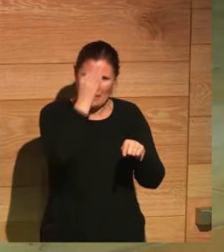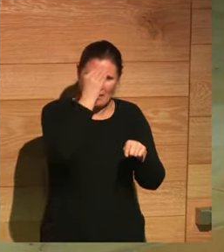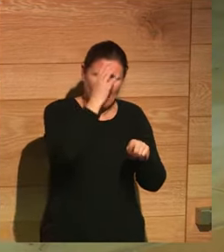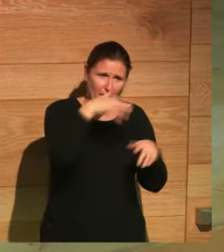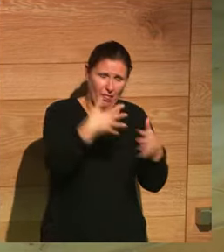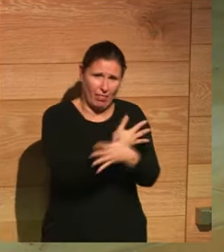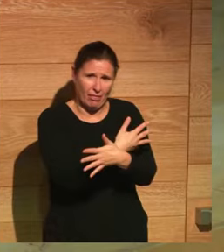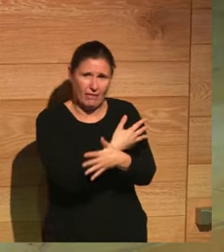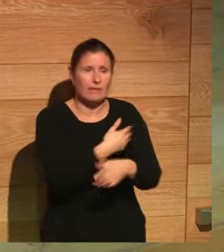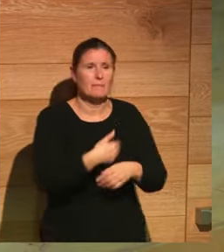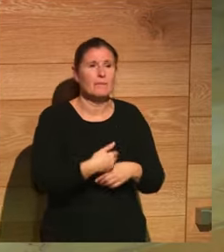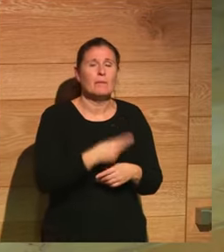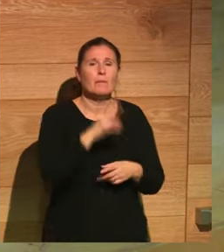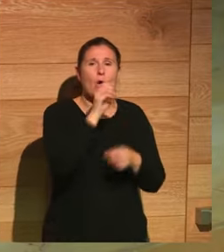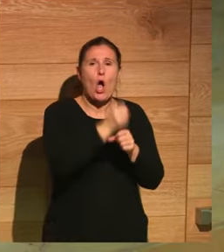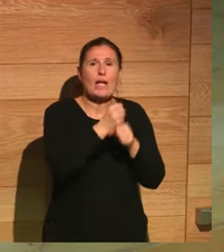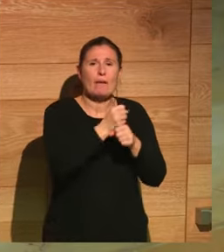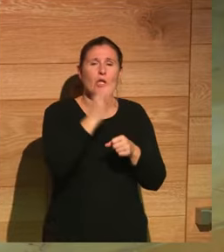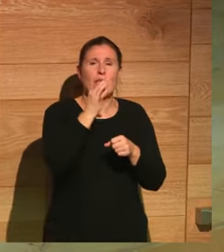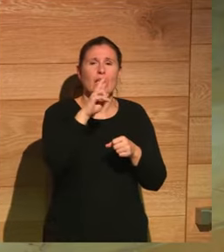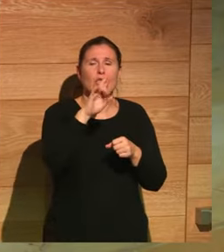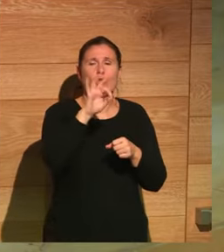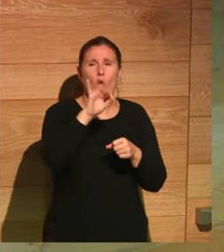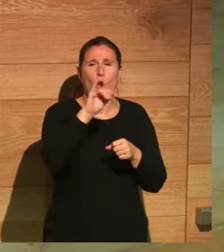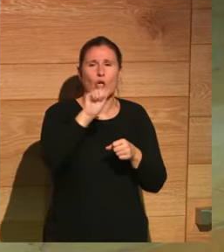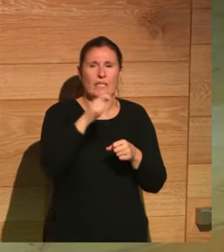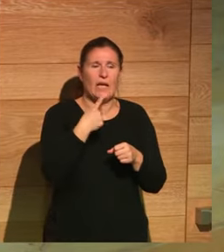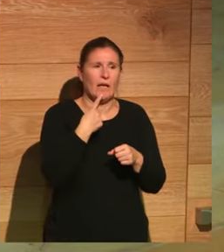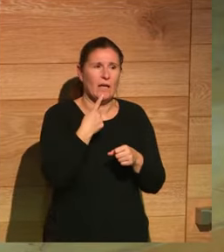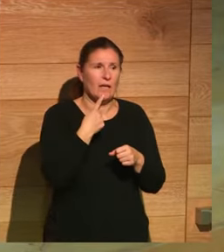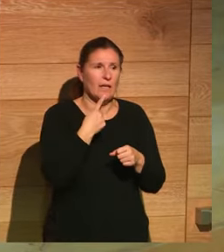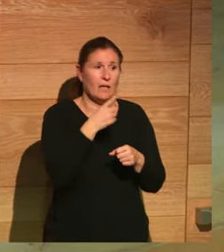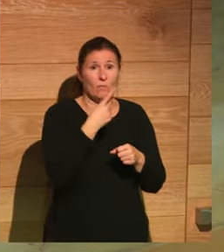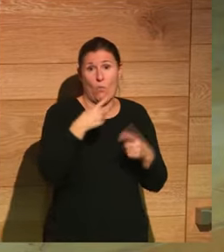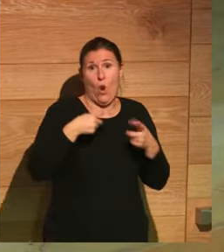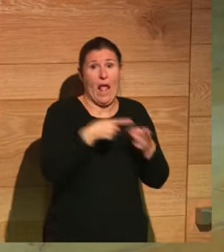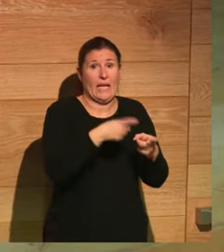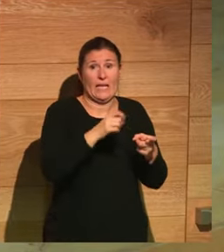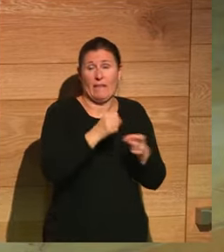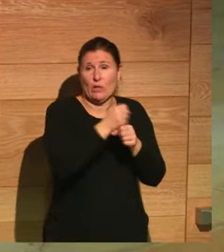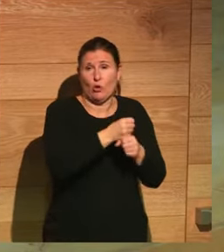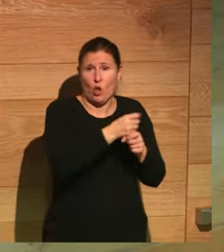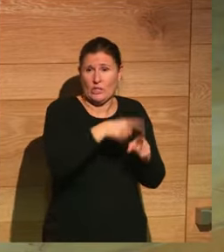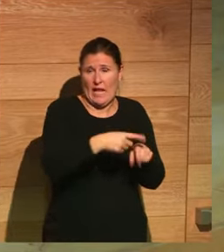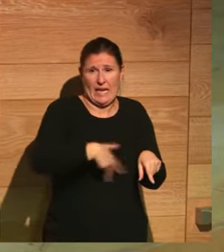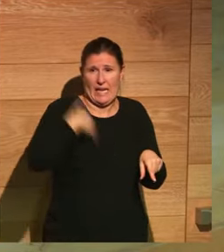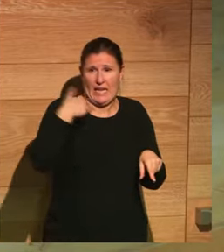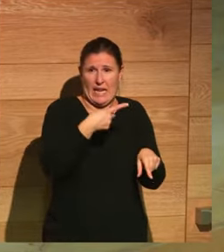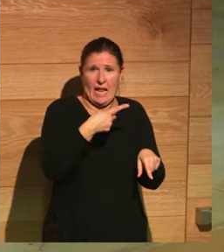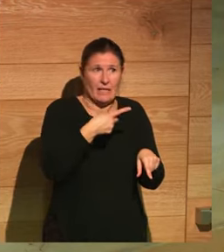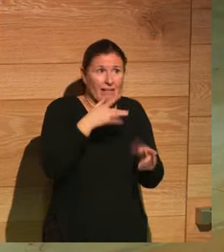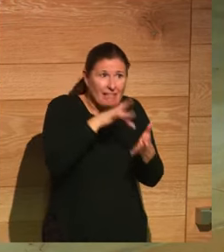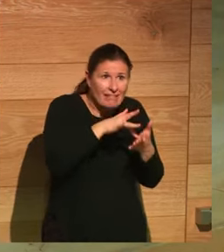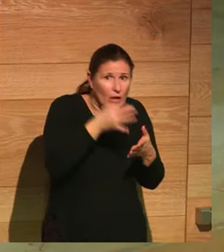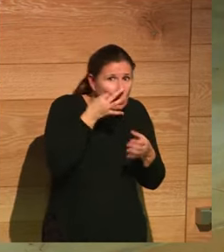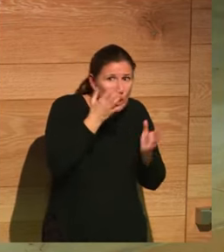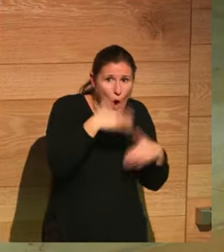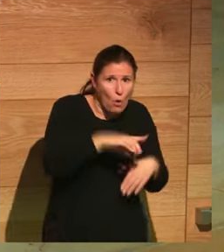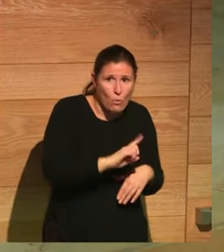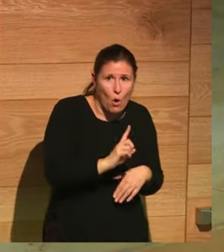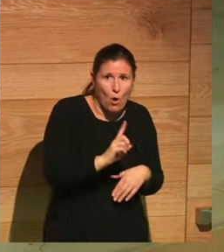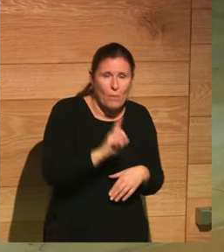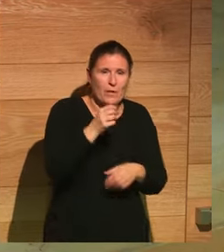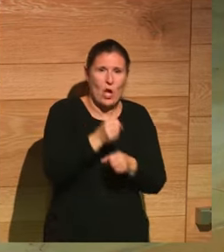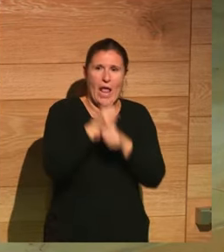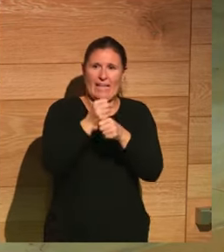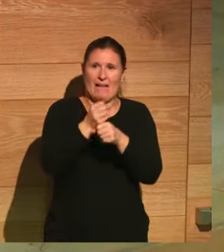una de las primeras fake news de la historia la guerra de Troya en general no ocurrió es una leyenda pero el caballo como